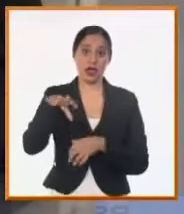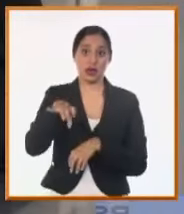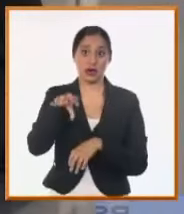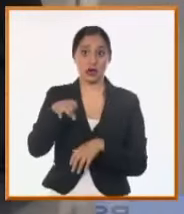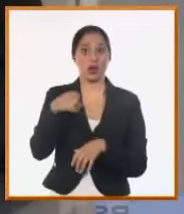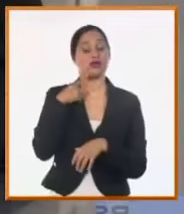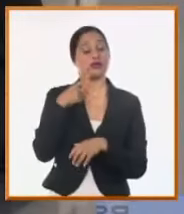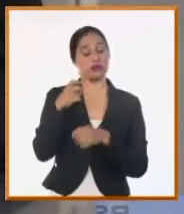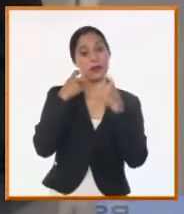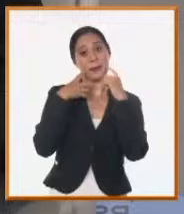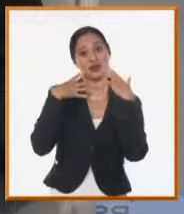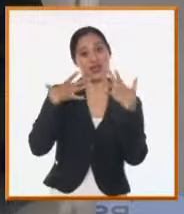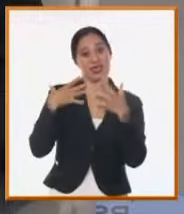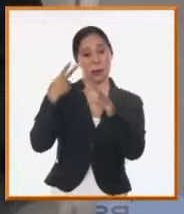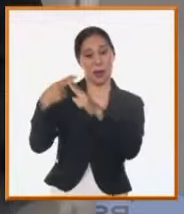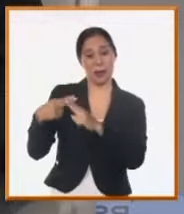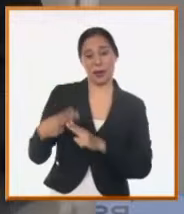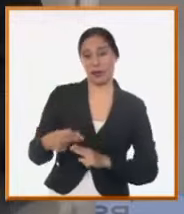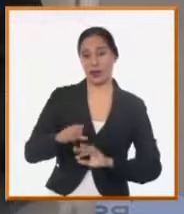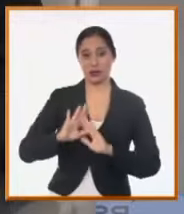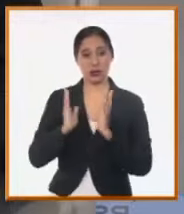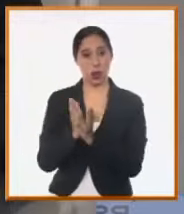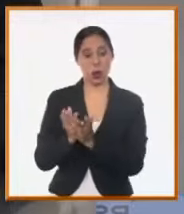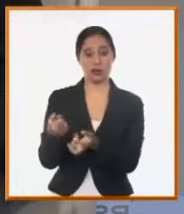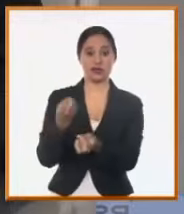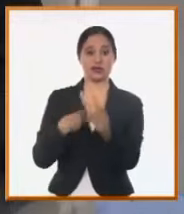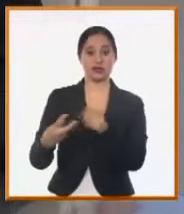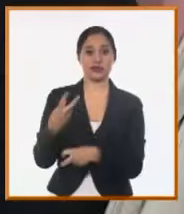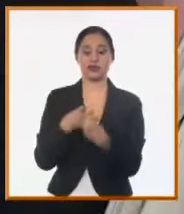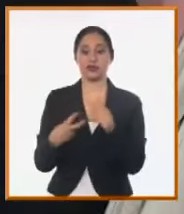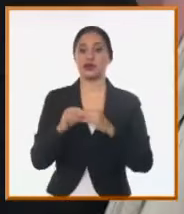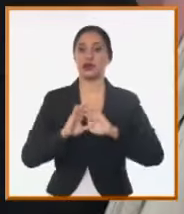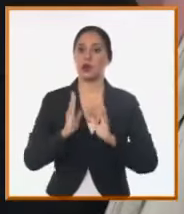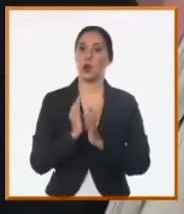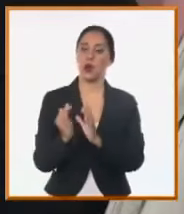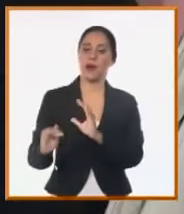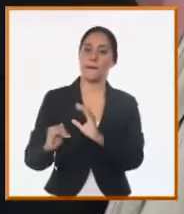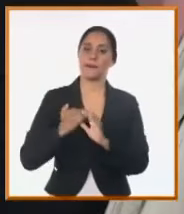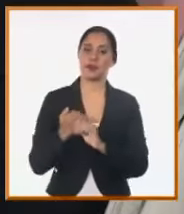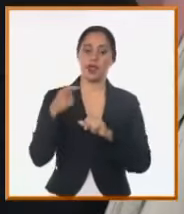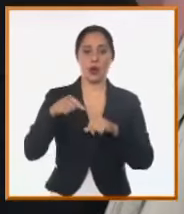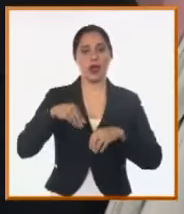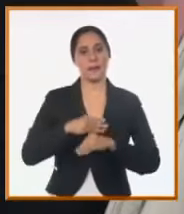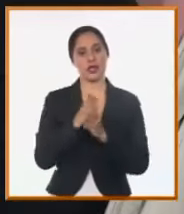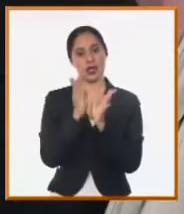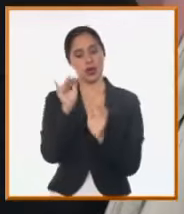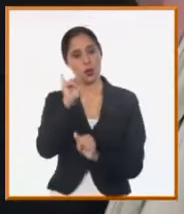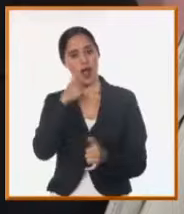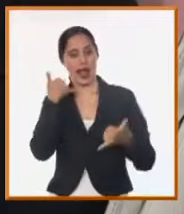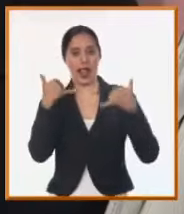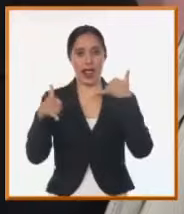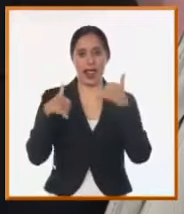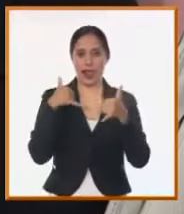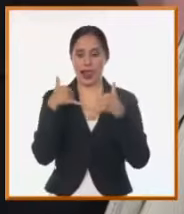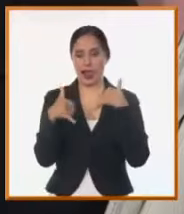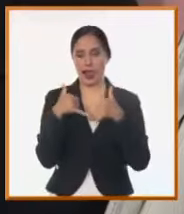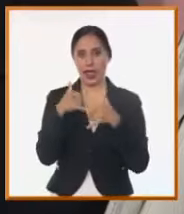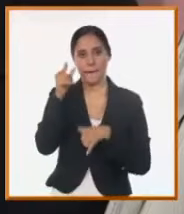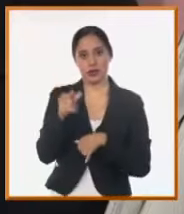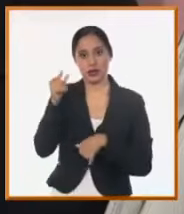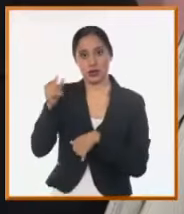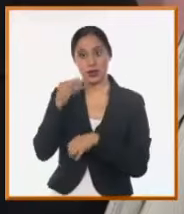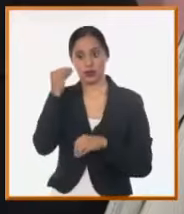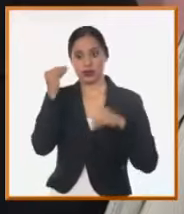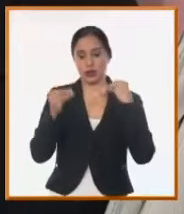opiniones que recibimos tanto por el correo como en el propio foro de debate de esta mañana y en esas llamadas telefónicas que hemos